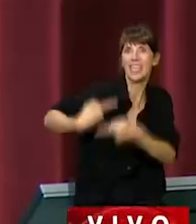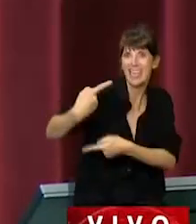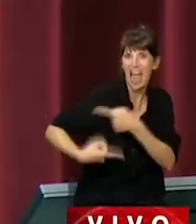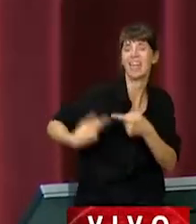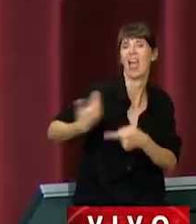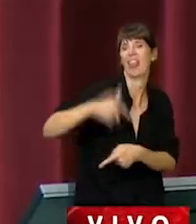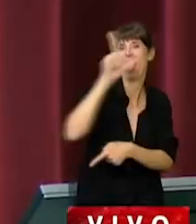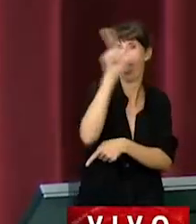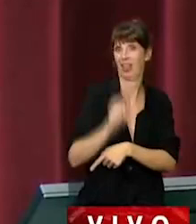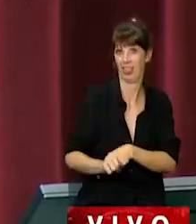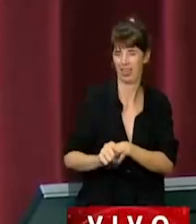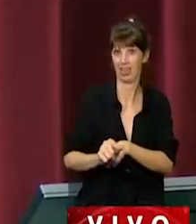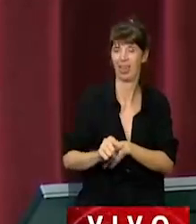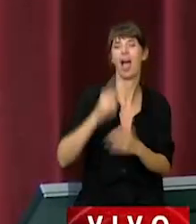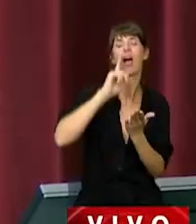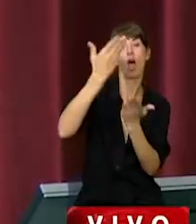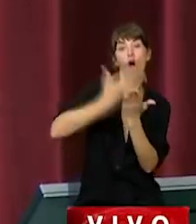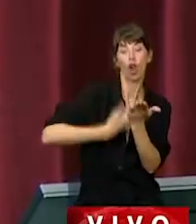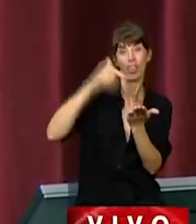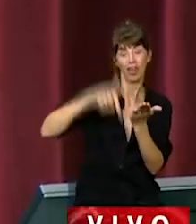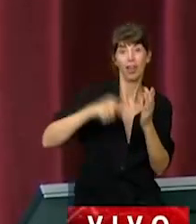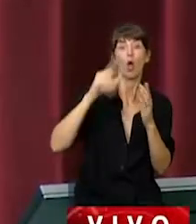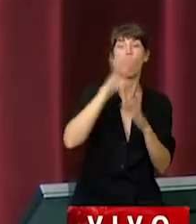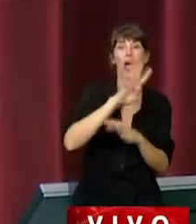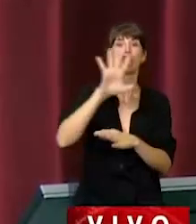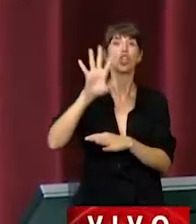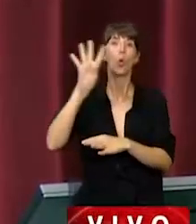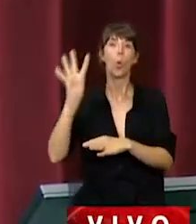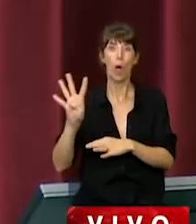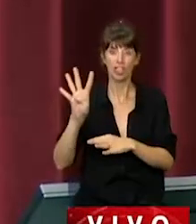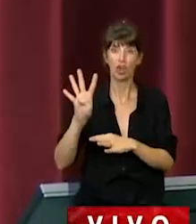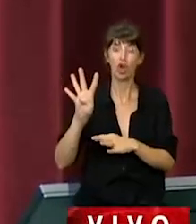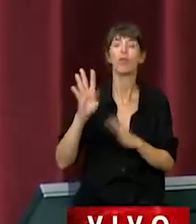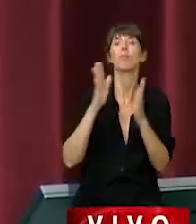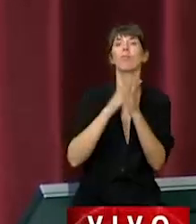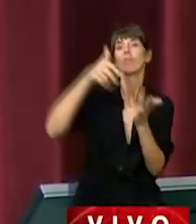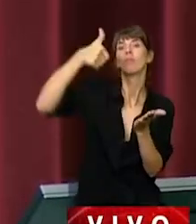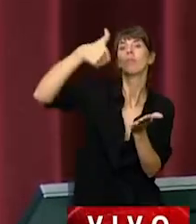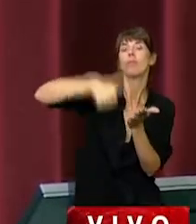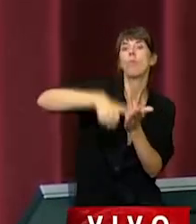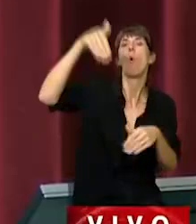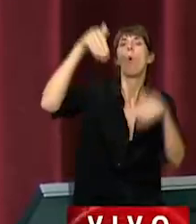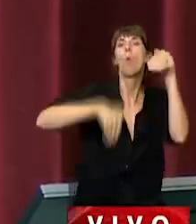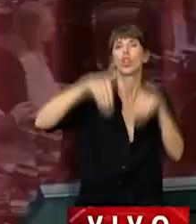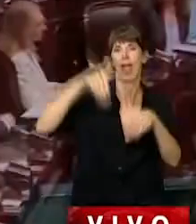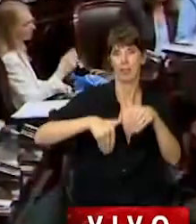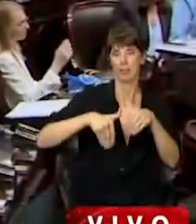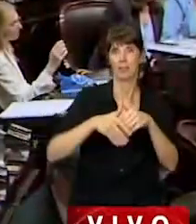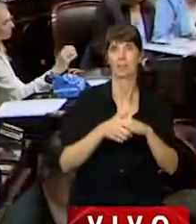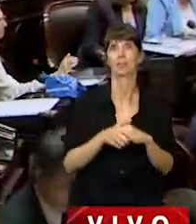torno del territorio de la Nación. Orden del día, 454, sírvanse, marcar su voto, tiempo.